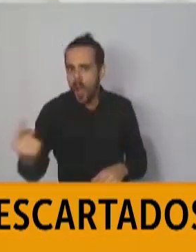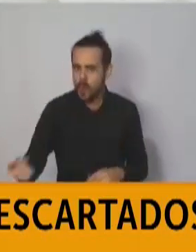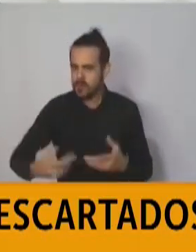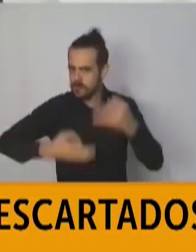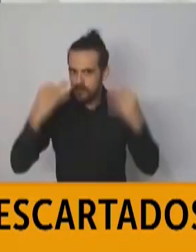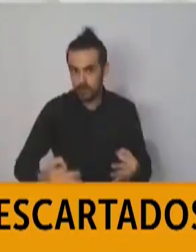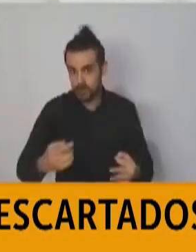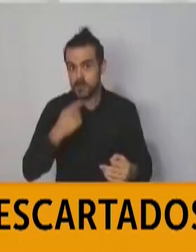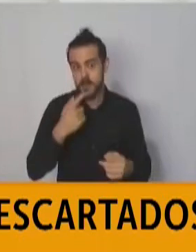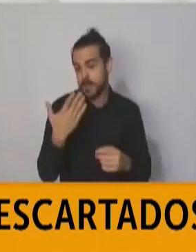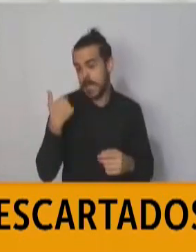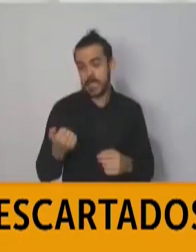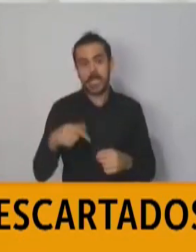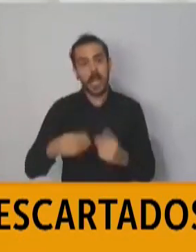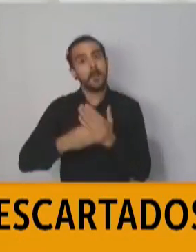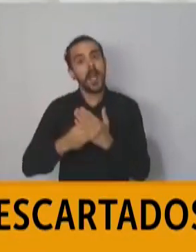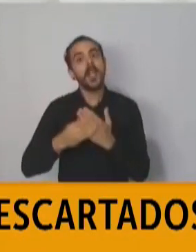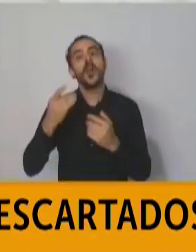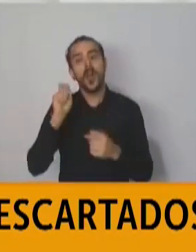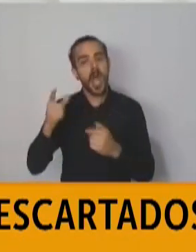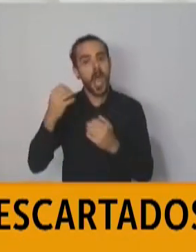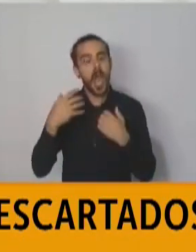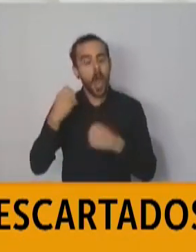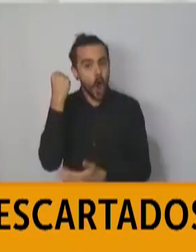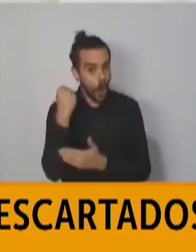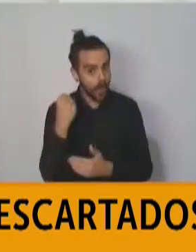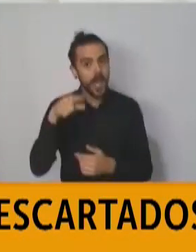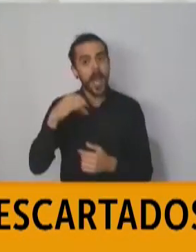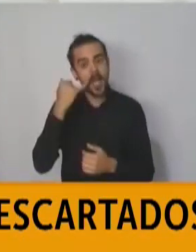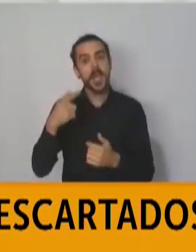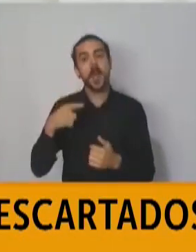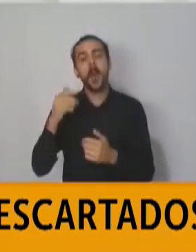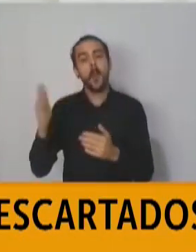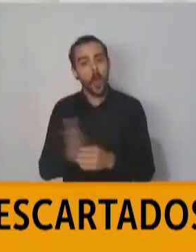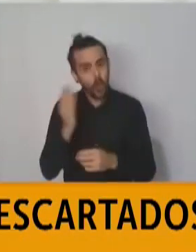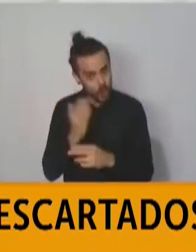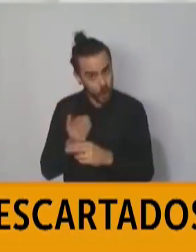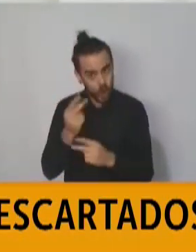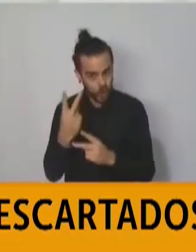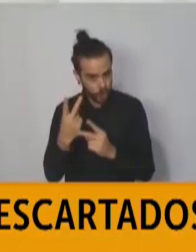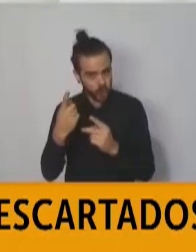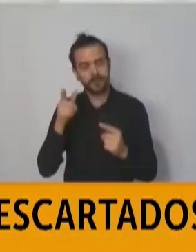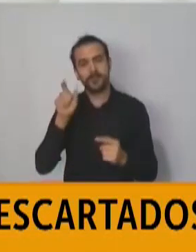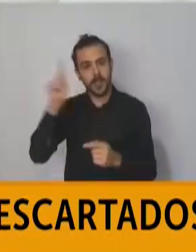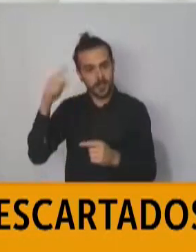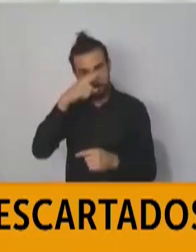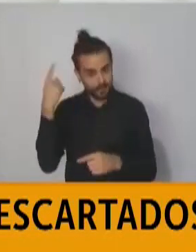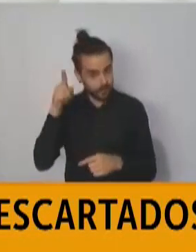el Ministro de Economía, el Ministro de Producción, de poner precio límite a